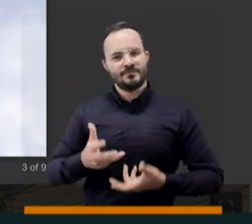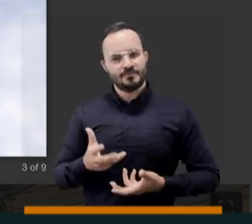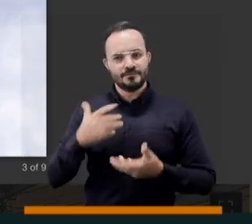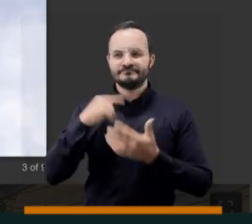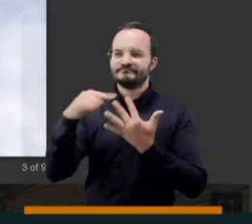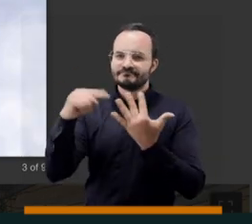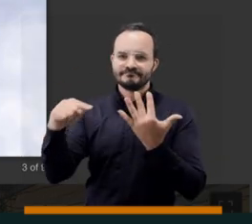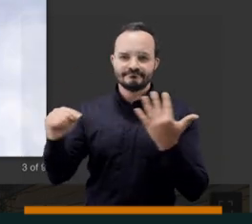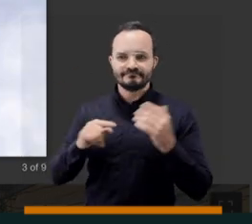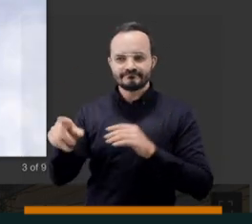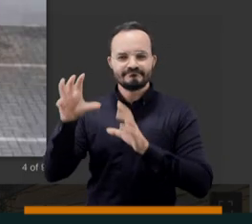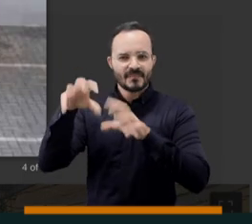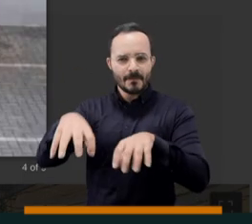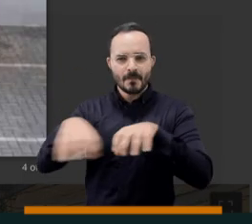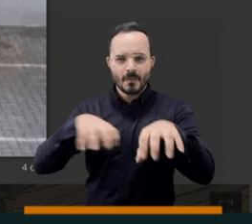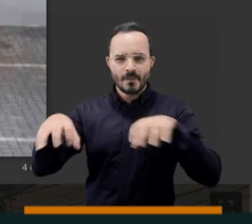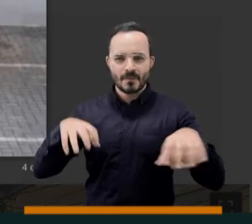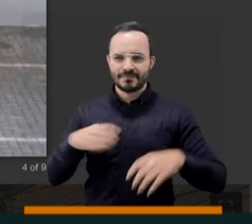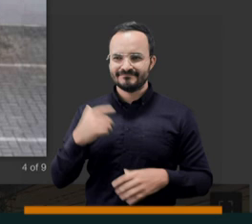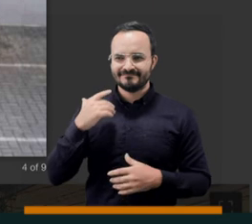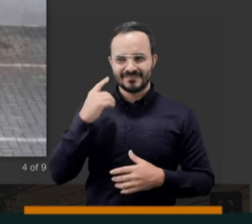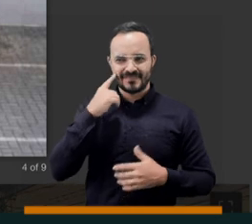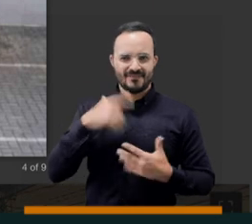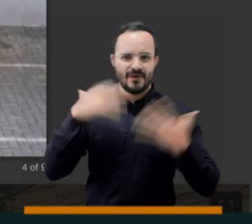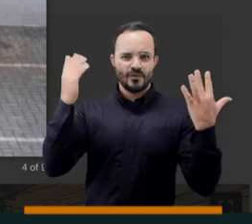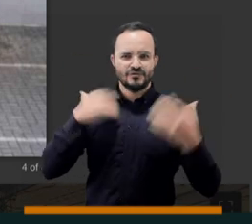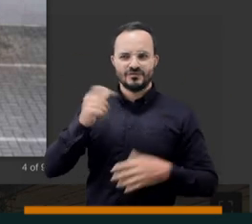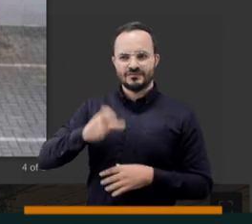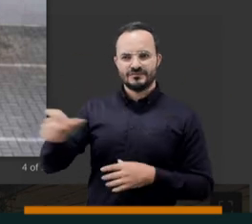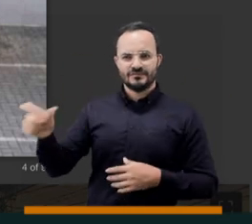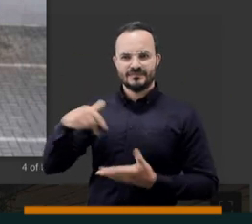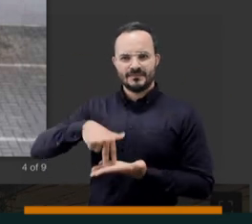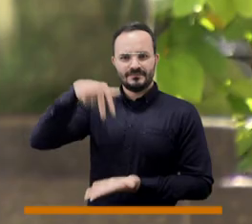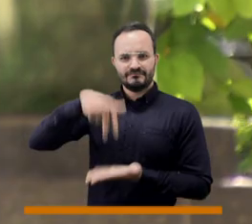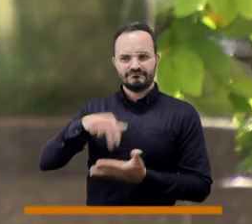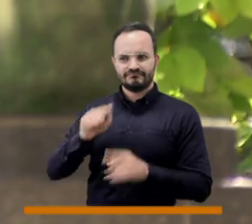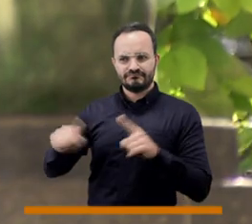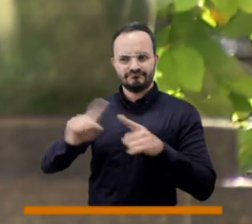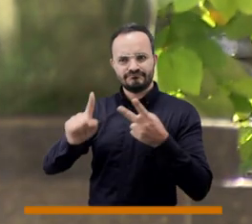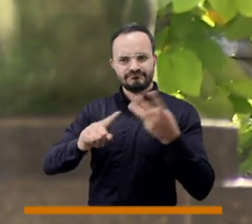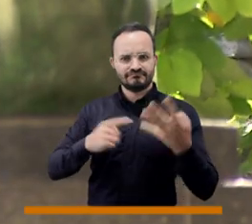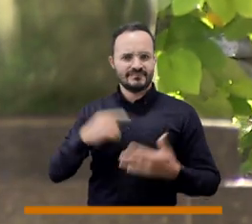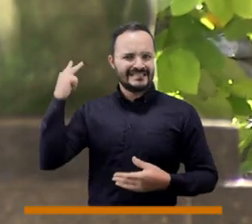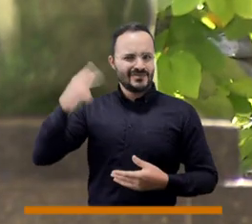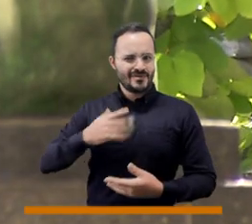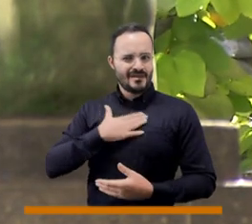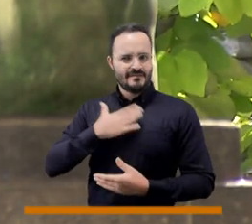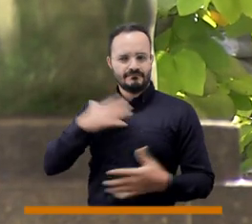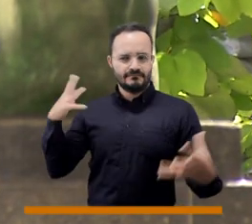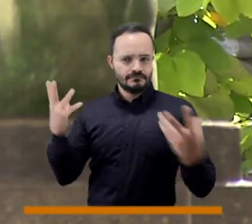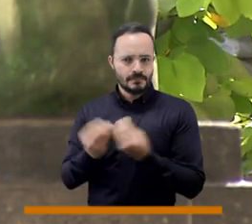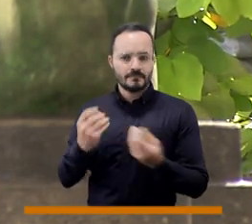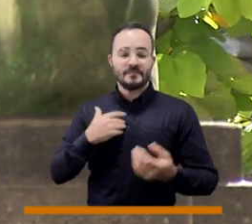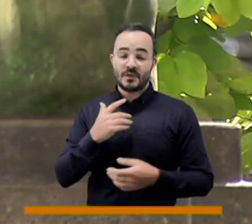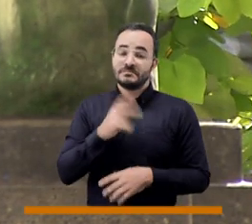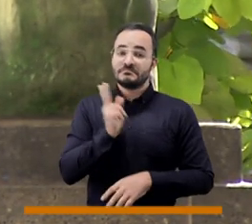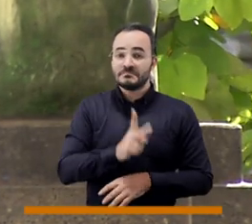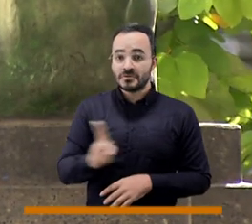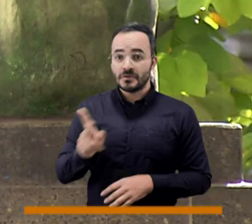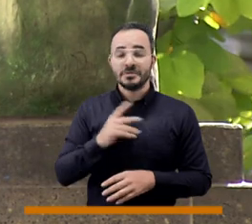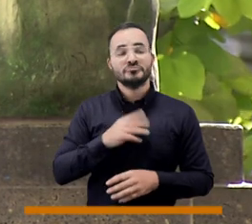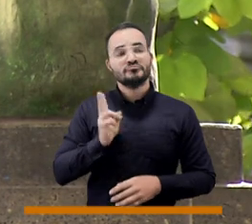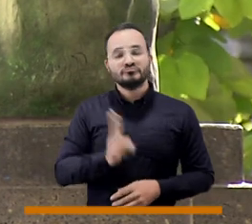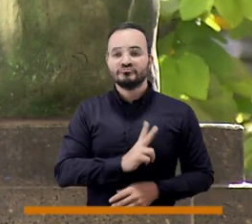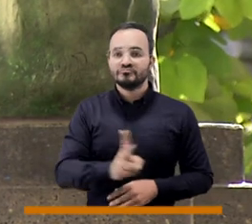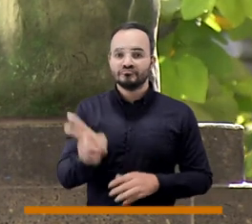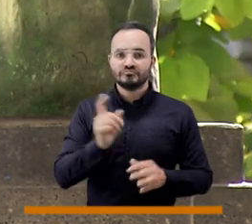digamos, los principales personajes de nuestra historia para que la gente en ese recorrido, en ese trayecto,